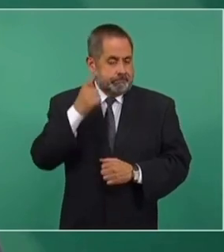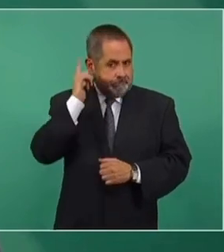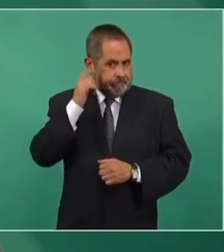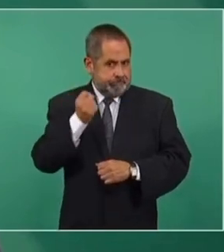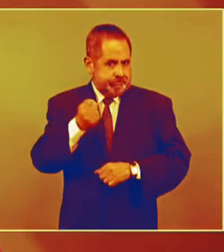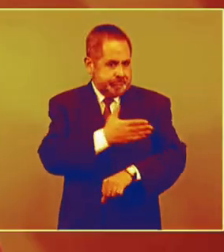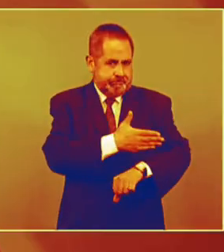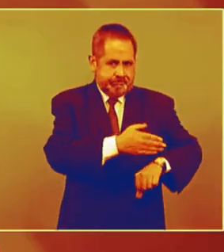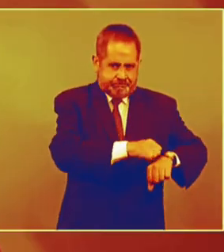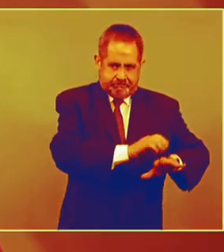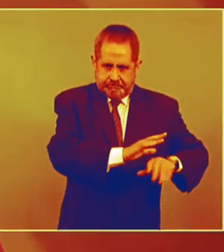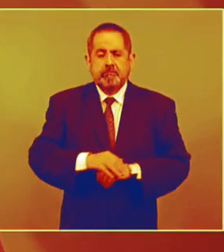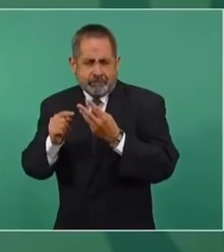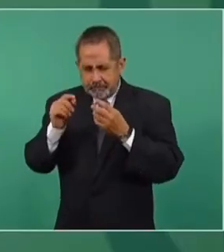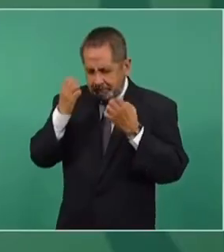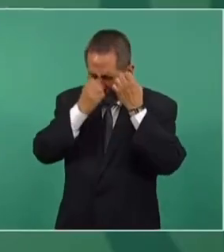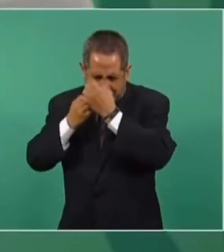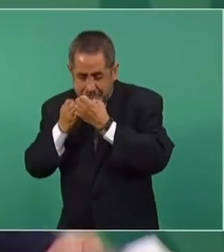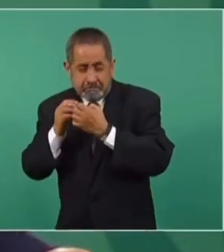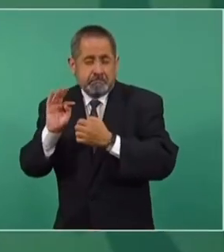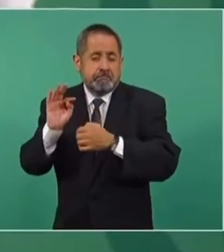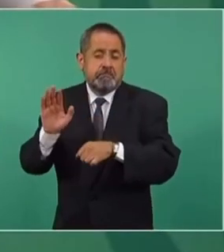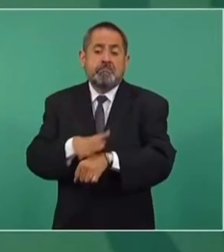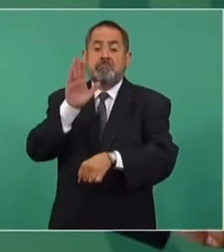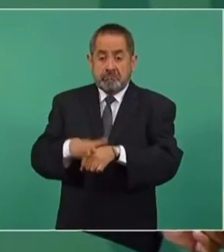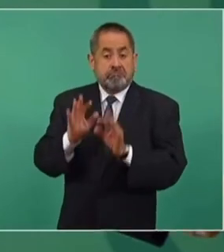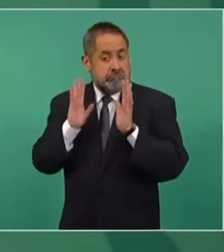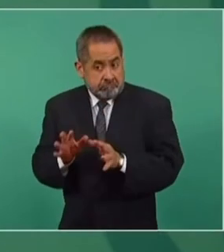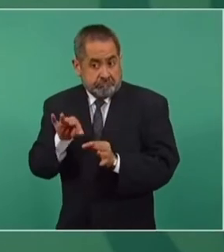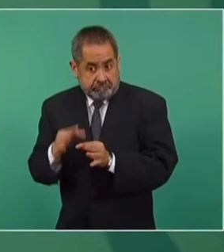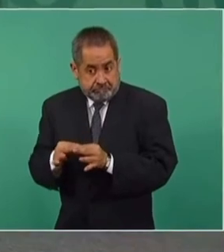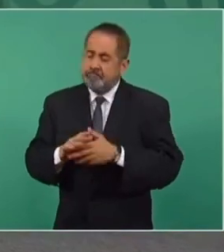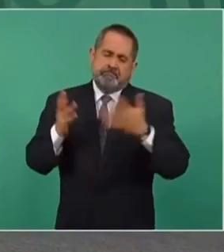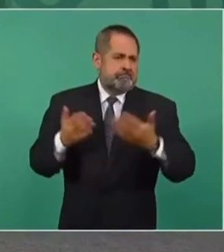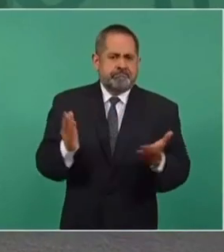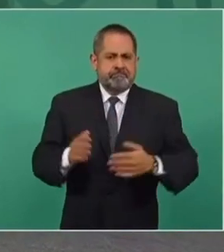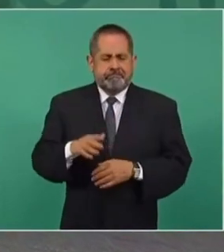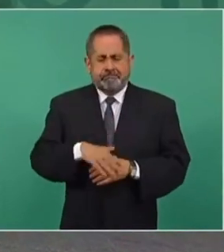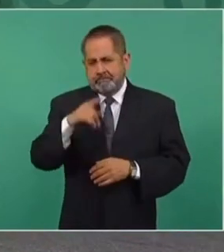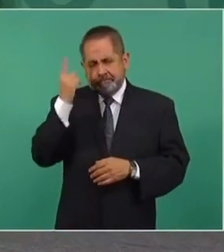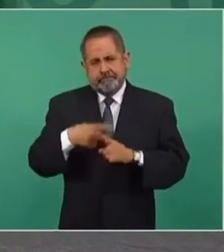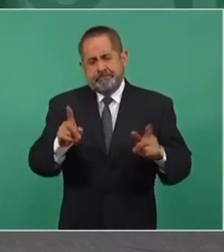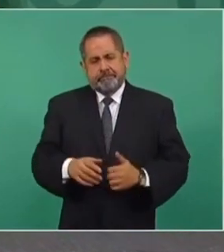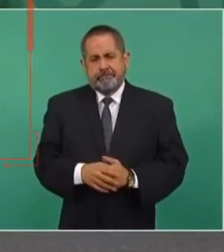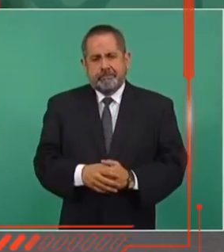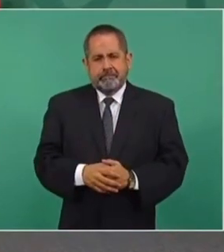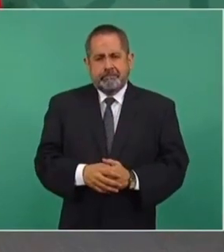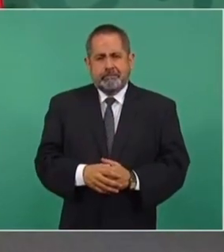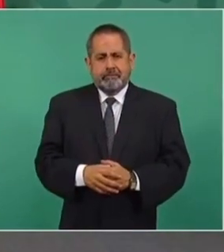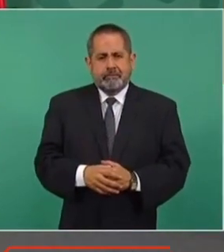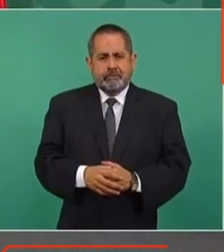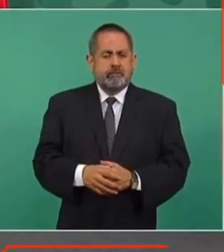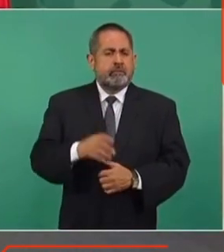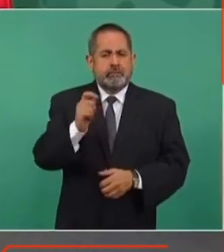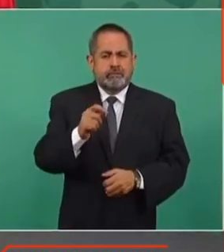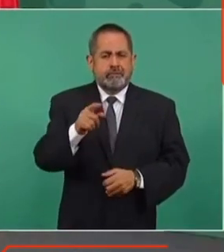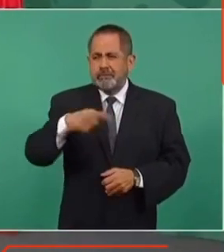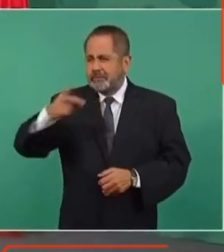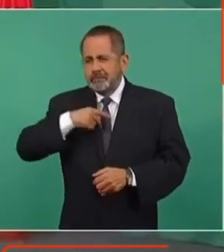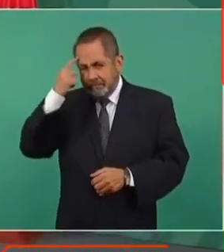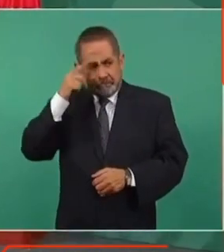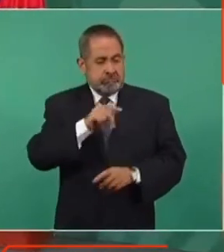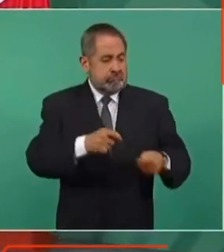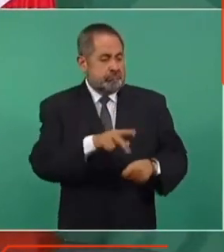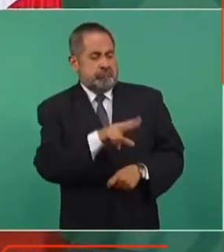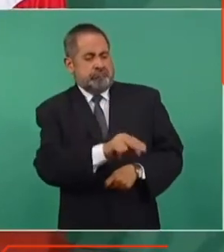vacuna. Al momento que tengamos esa vacuna, ya, es otra cosa. No es que no se quiera aplicar también la